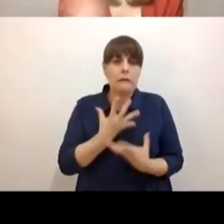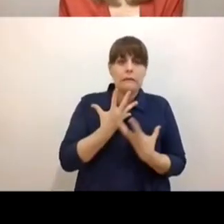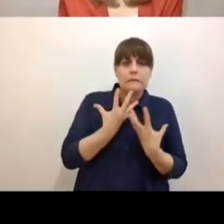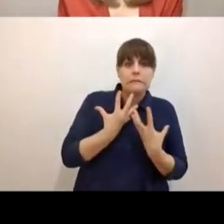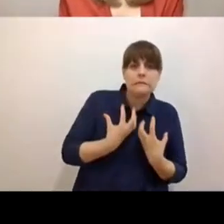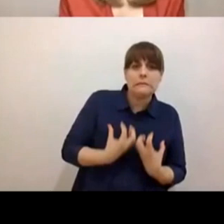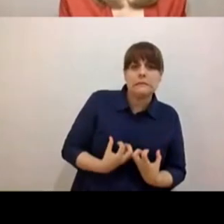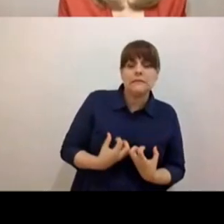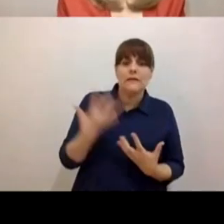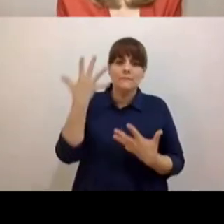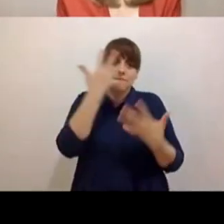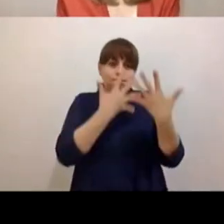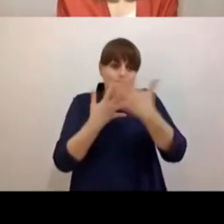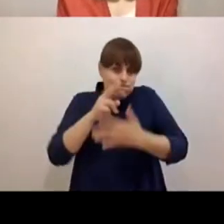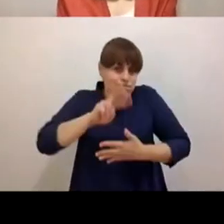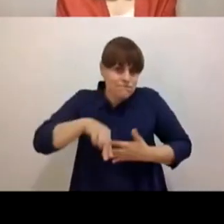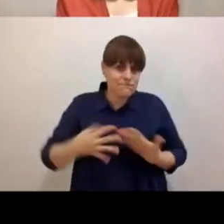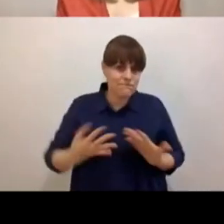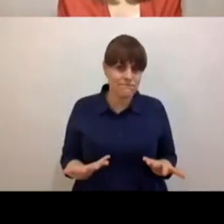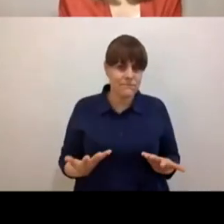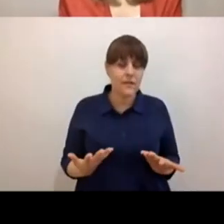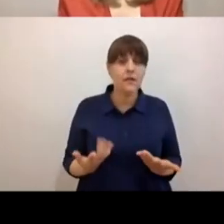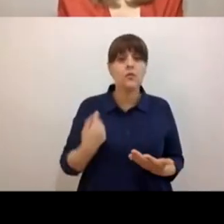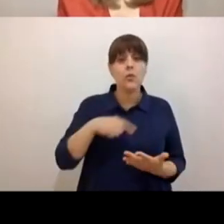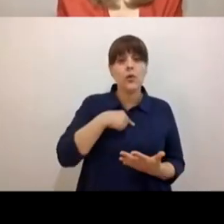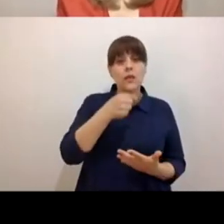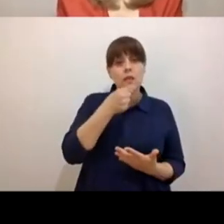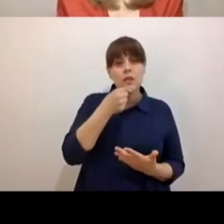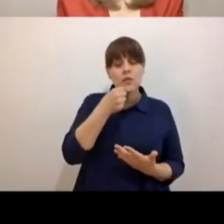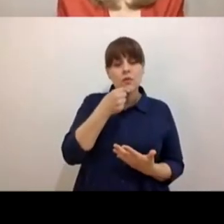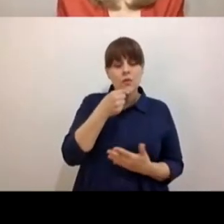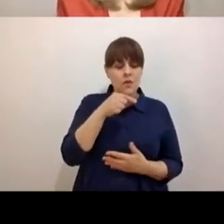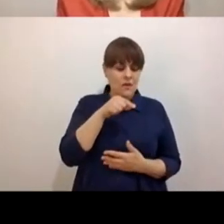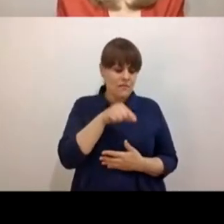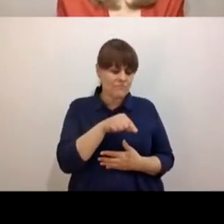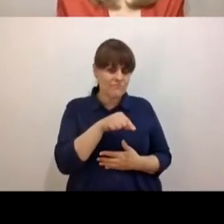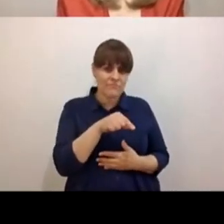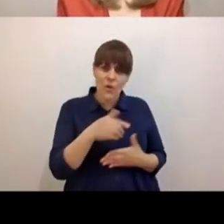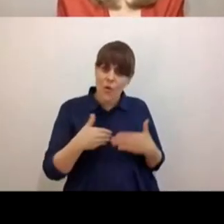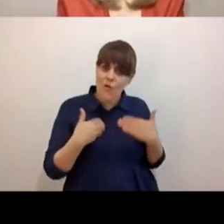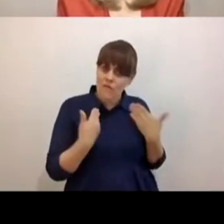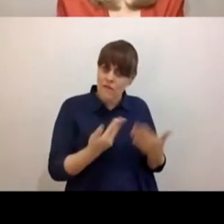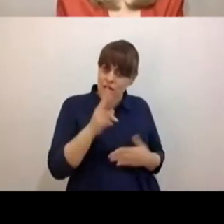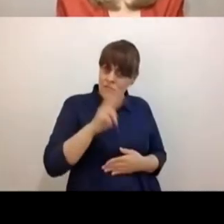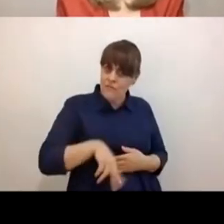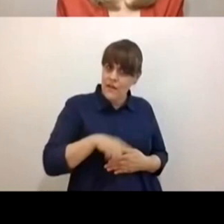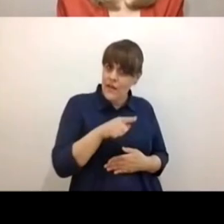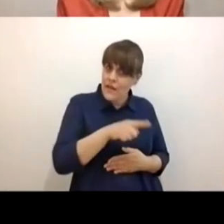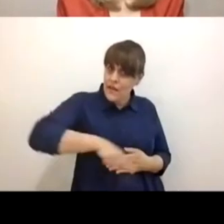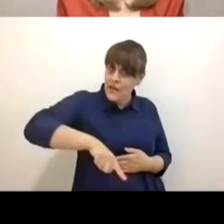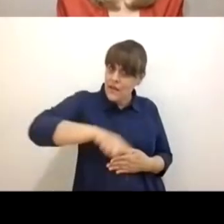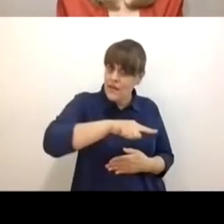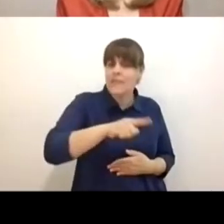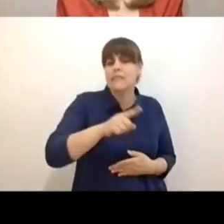Entonces, confiar en que los niños, dependiendo, obviamente, de su edad,